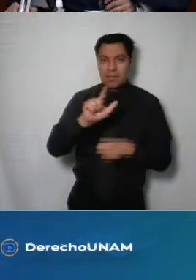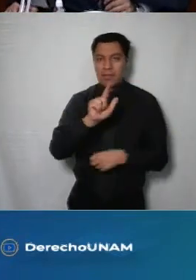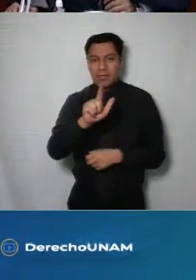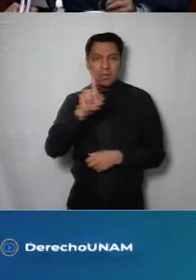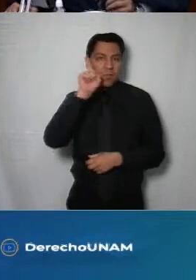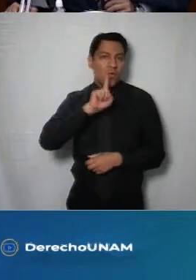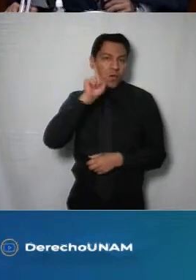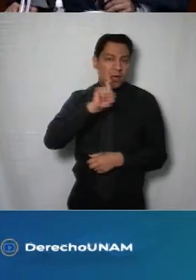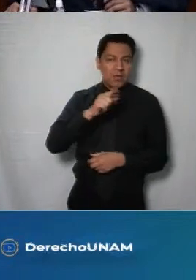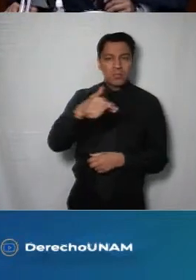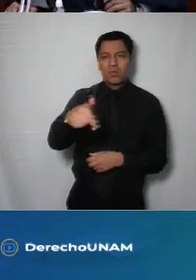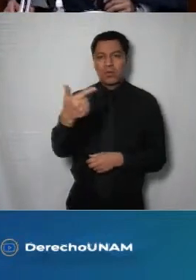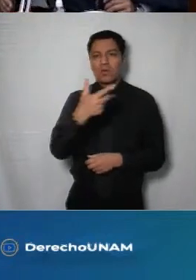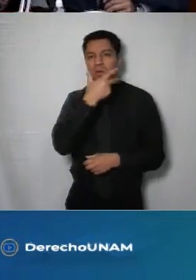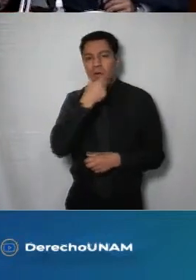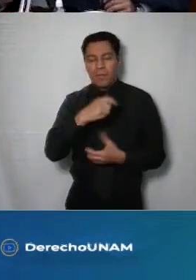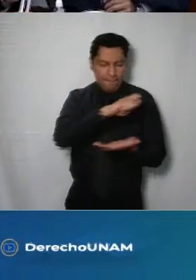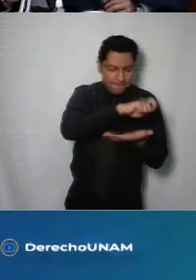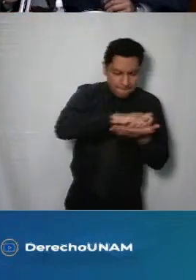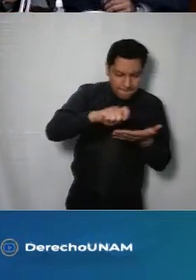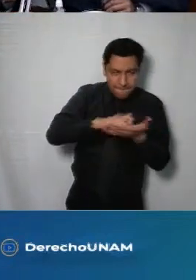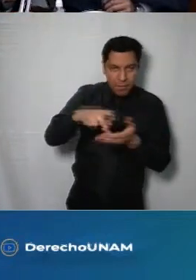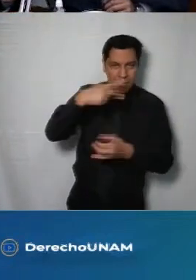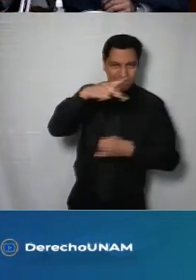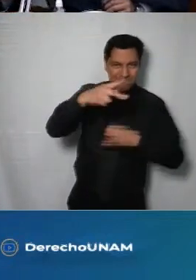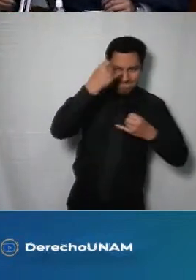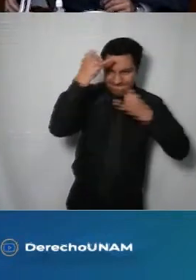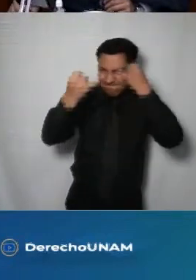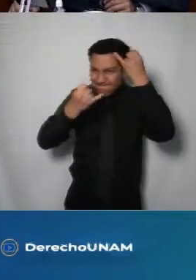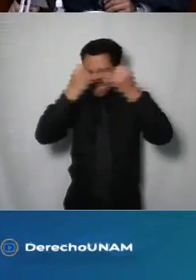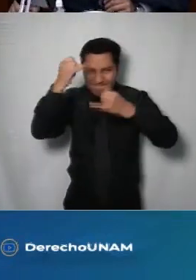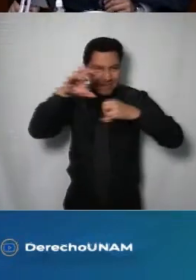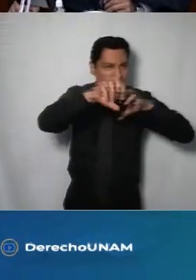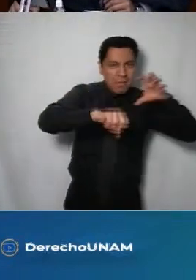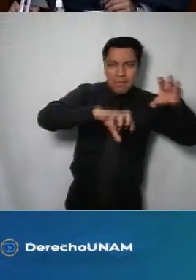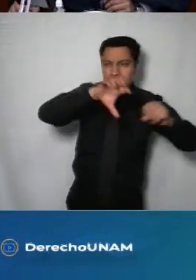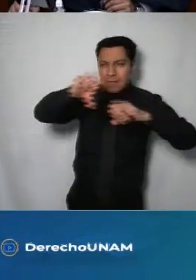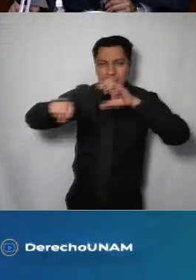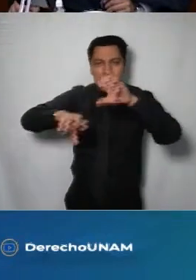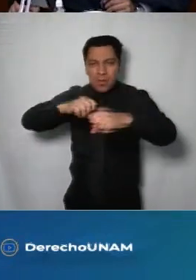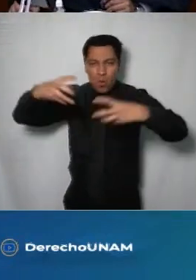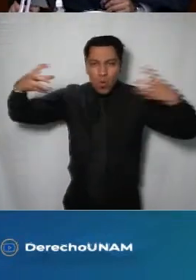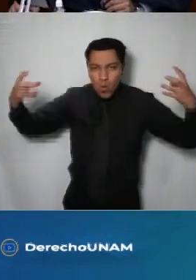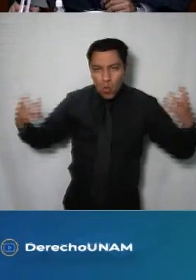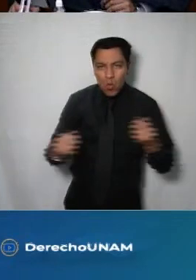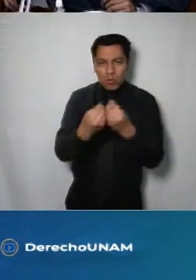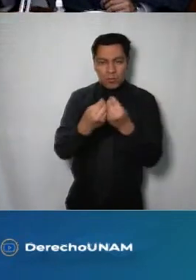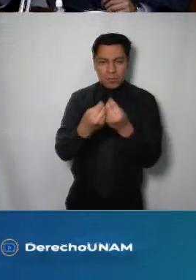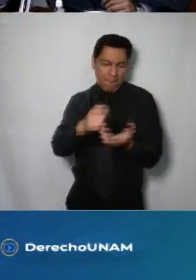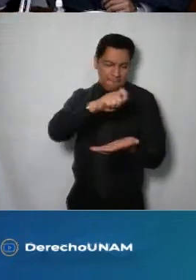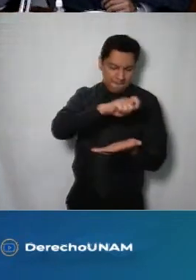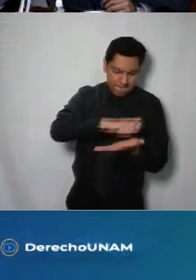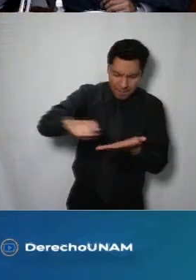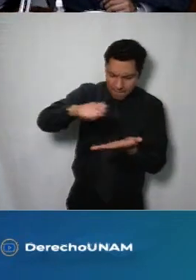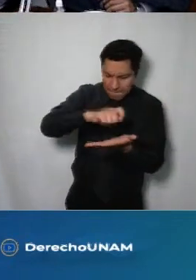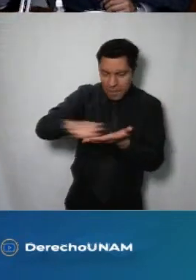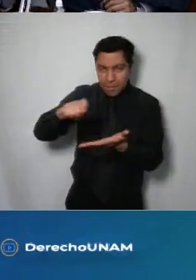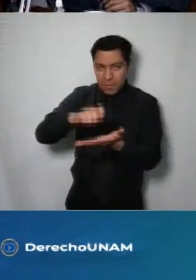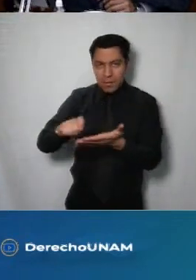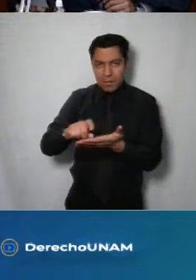y 12 hombres quienes expusieron sus ideas sobre los objetivos de la Agenda 2030 para el desarrollo